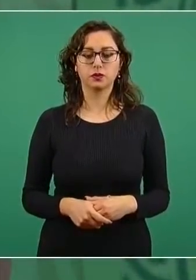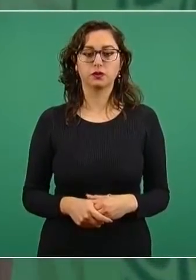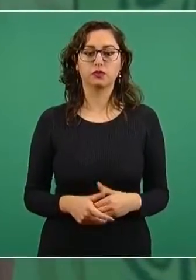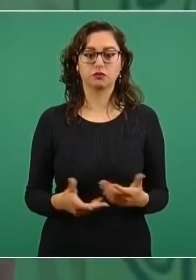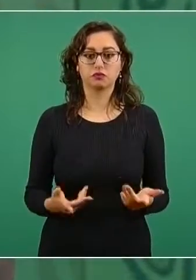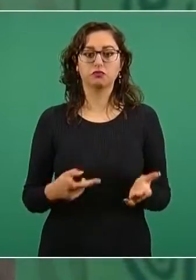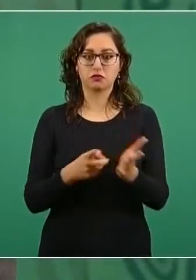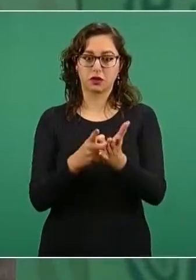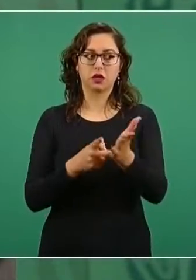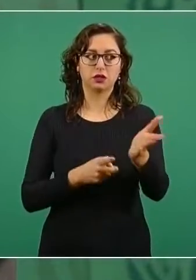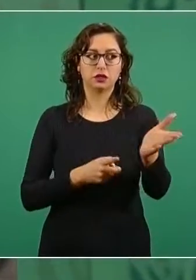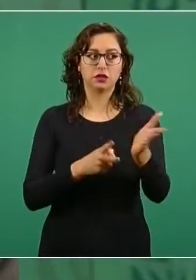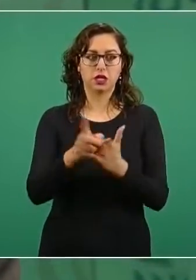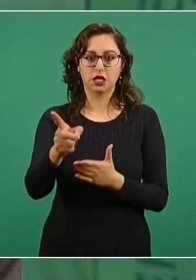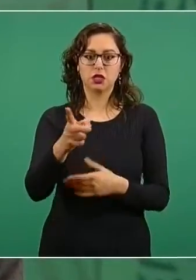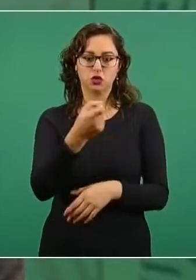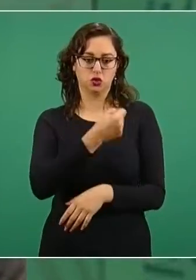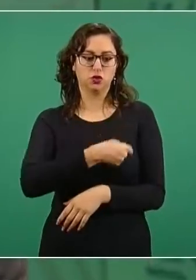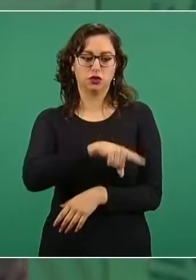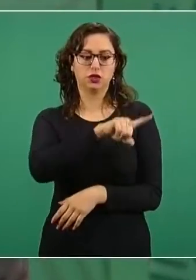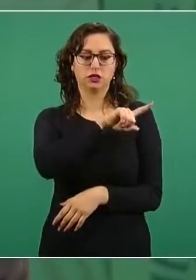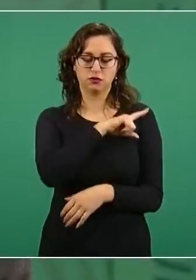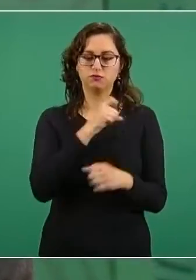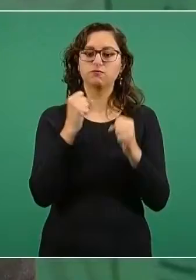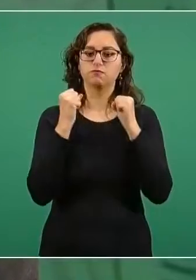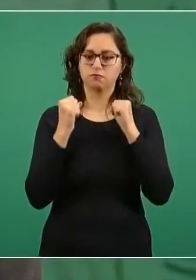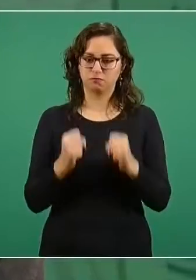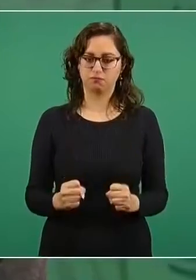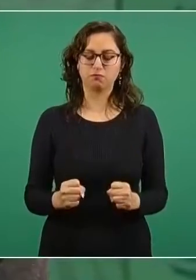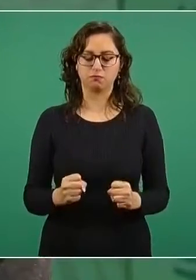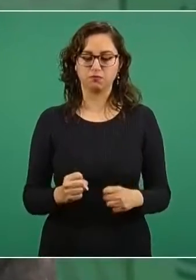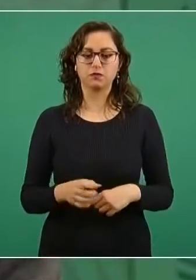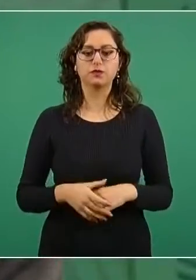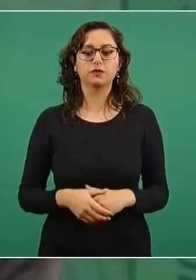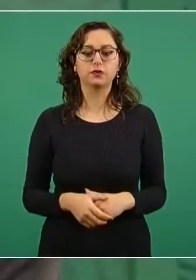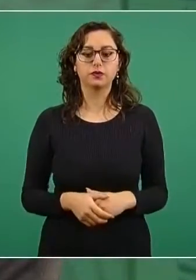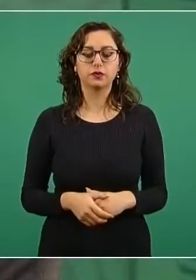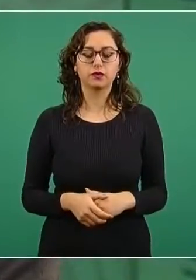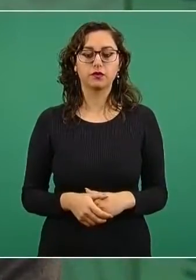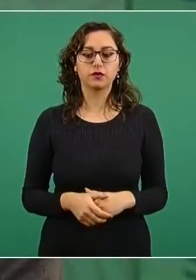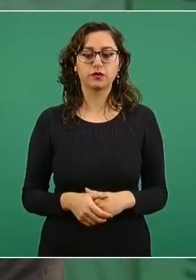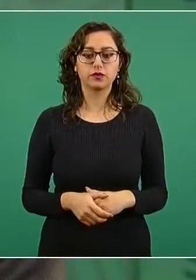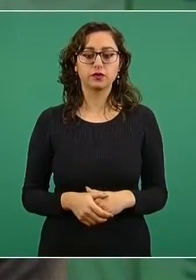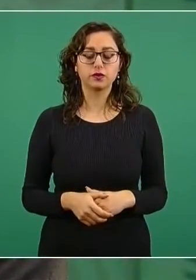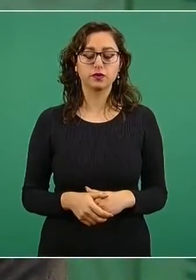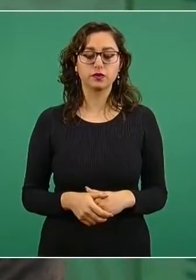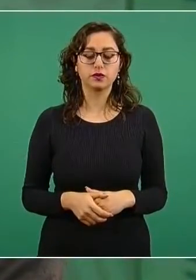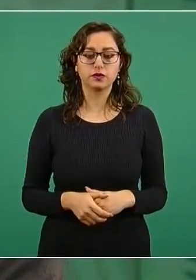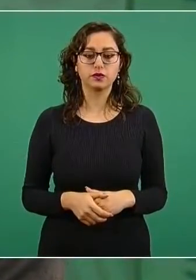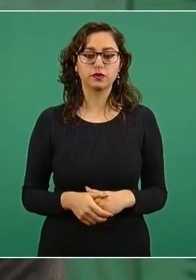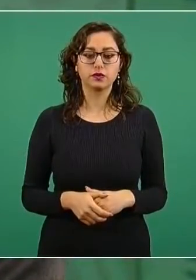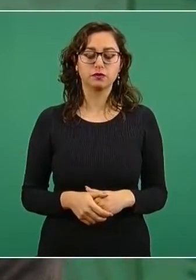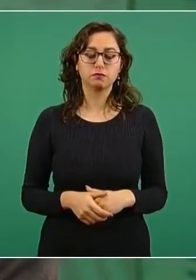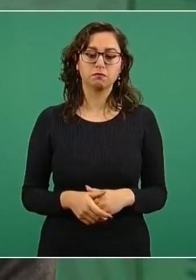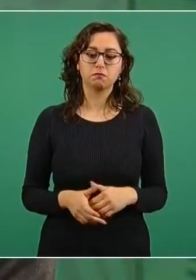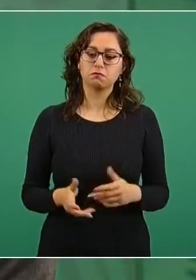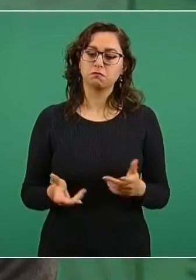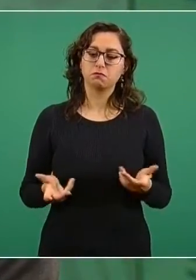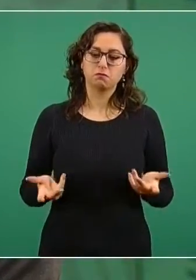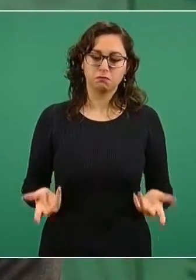derecho a la salud garantizado y es cosa de contar con